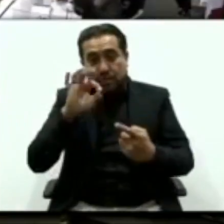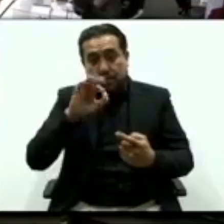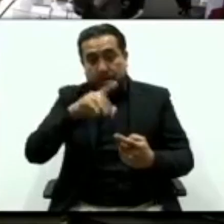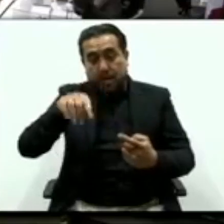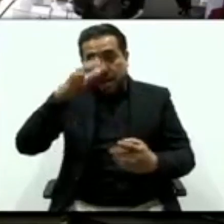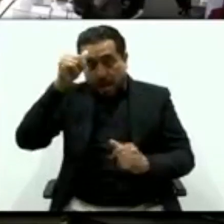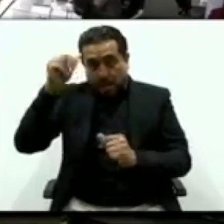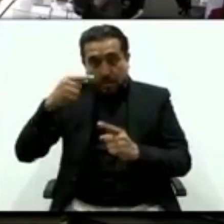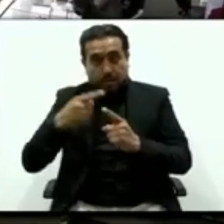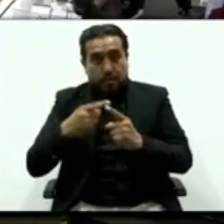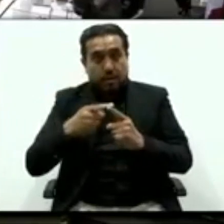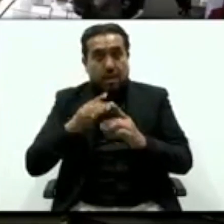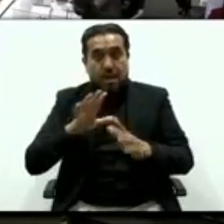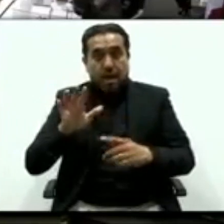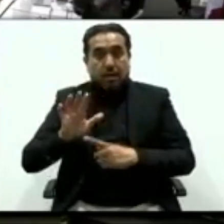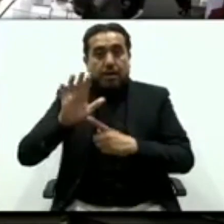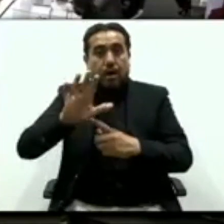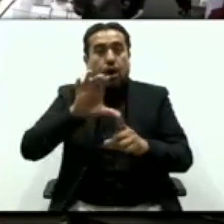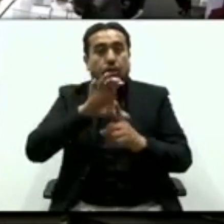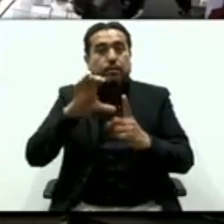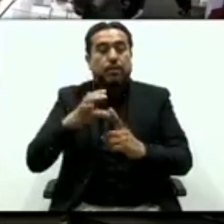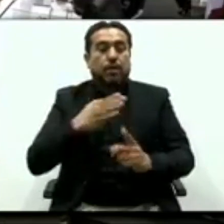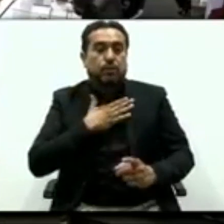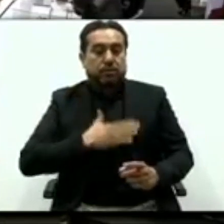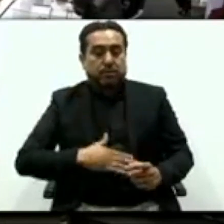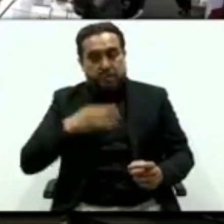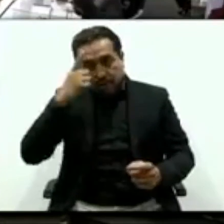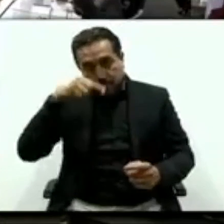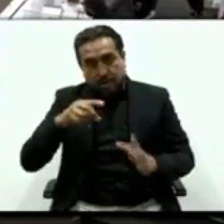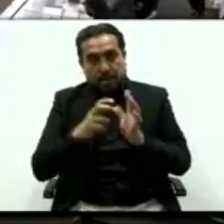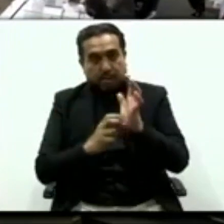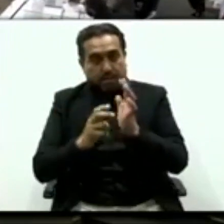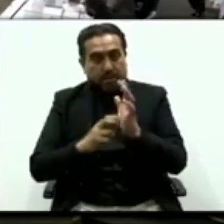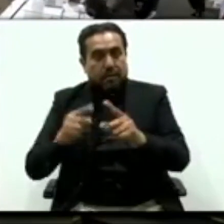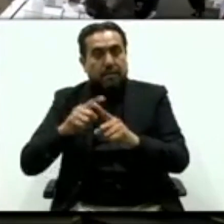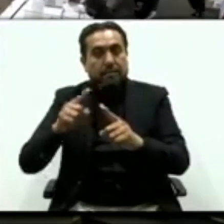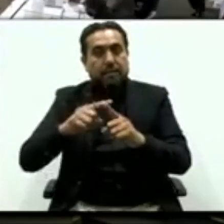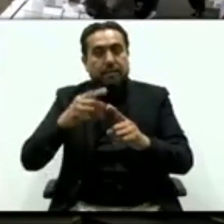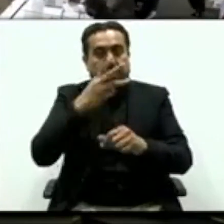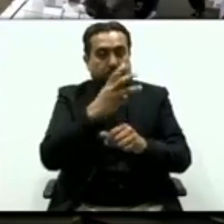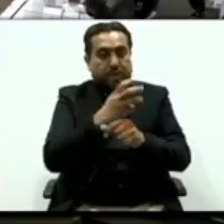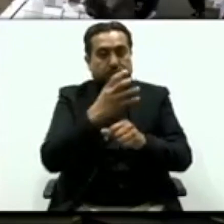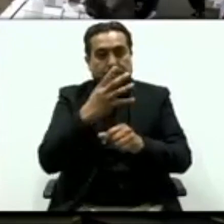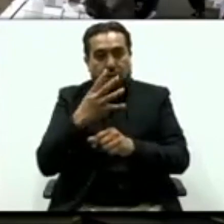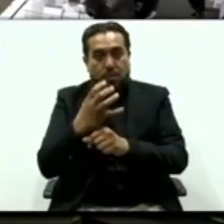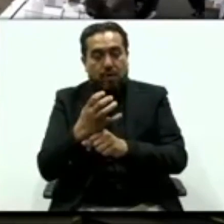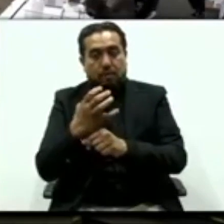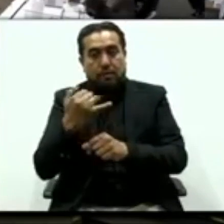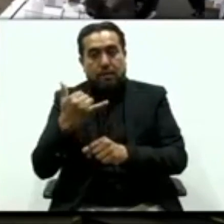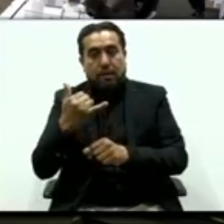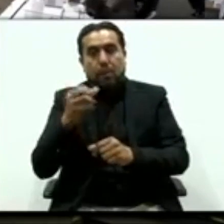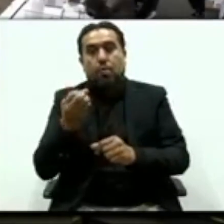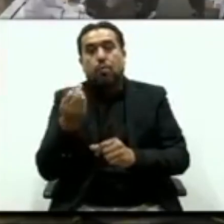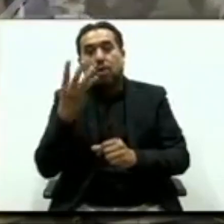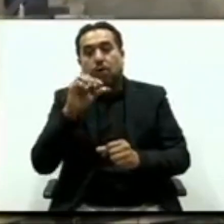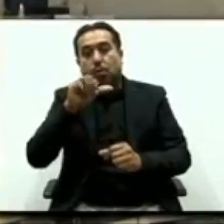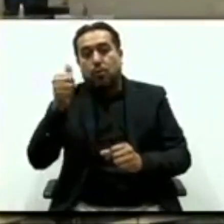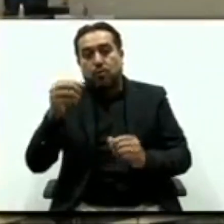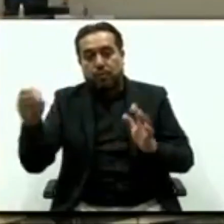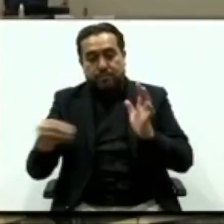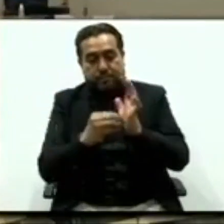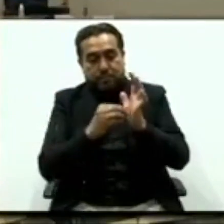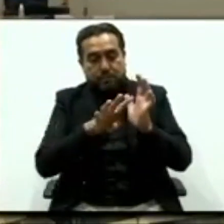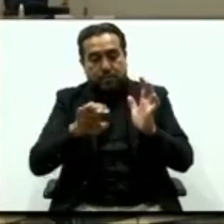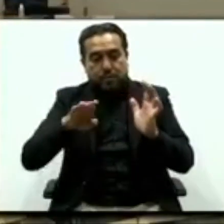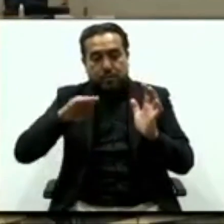adicionar diversas disposiciones de la Ley de Fiscalización Superior del Estado de Guanajuato para facultar a la Auditoría Superior del